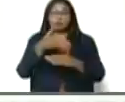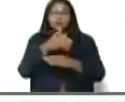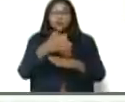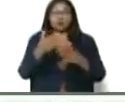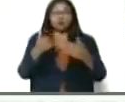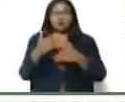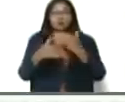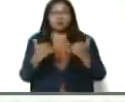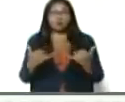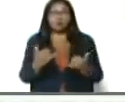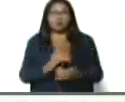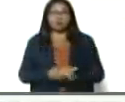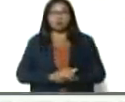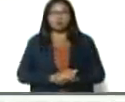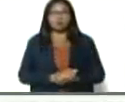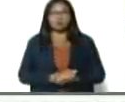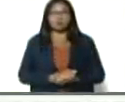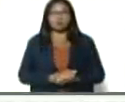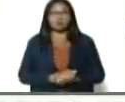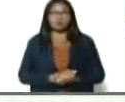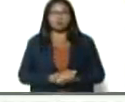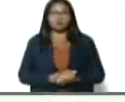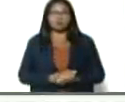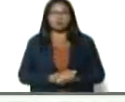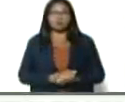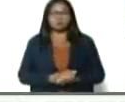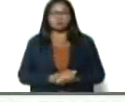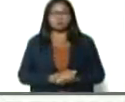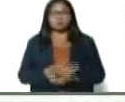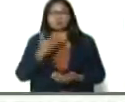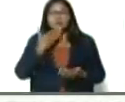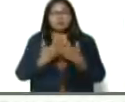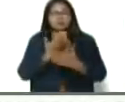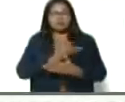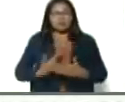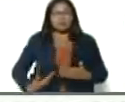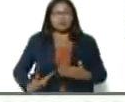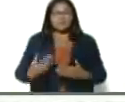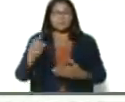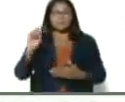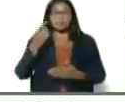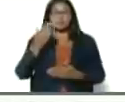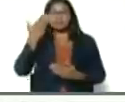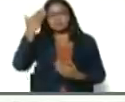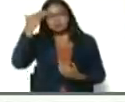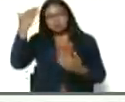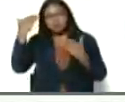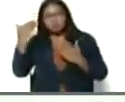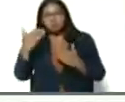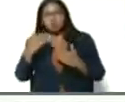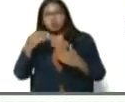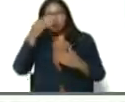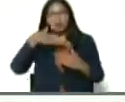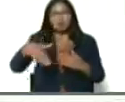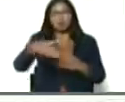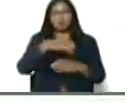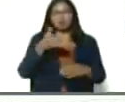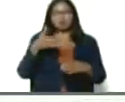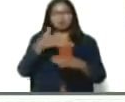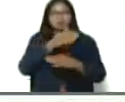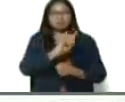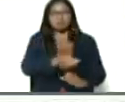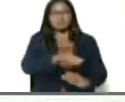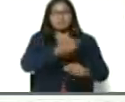viene del pescado, en el país, adelante. Si es, gracias, presidente, primero, saludar, a todo el pueblo, pescador,